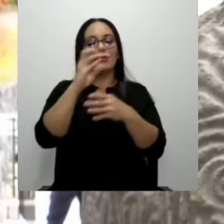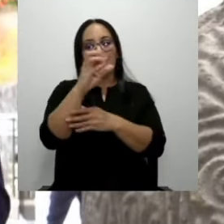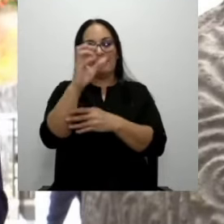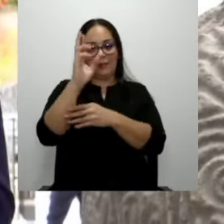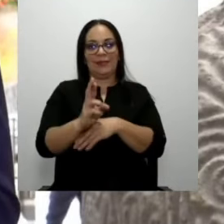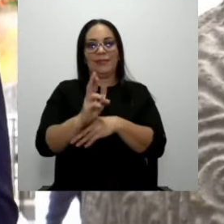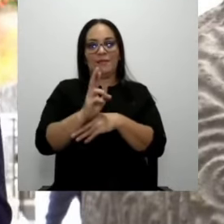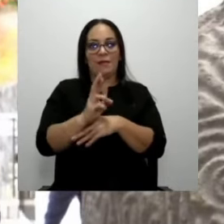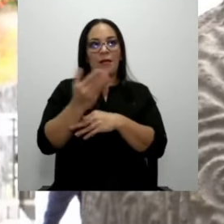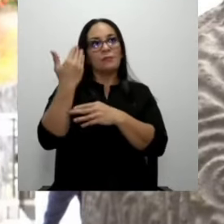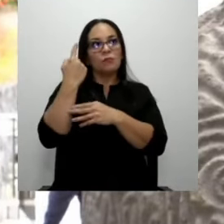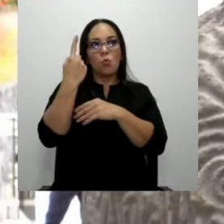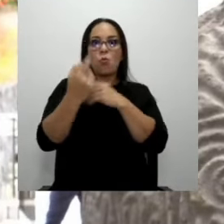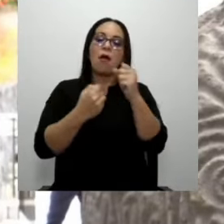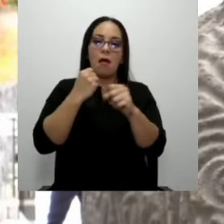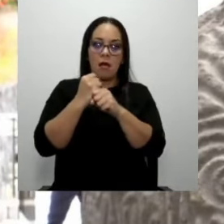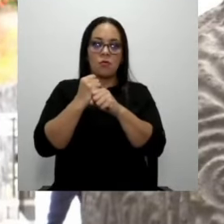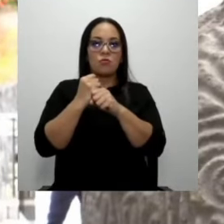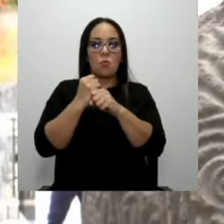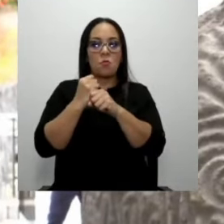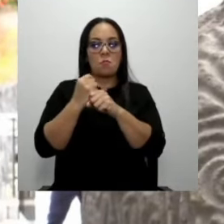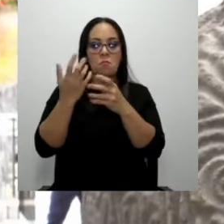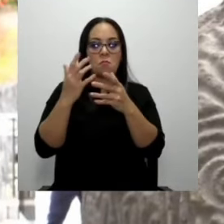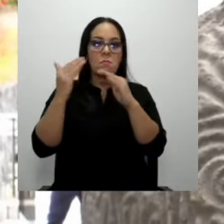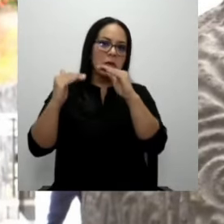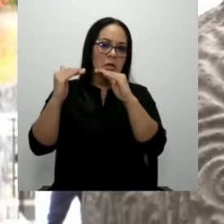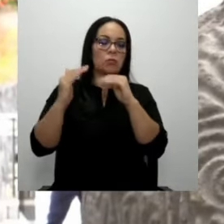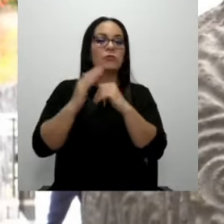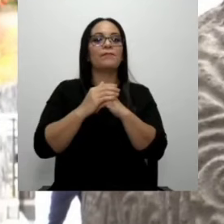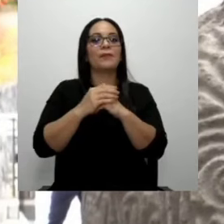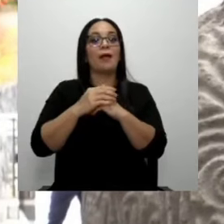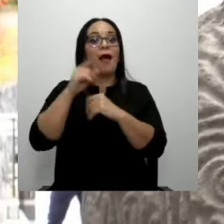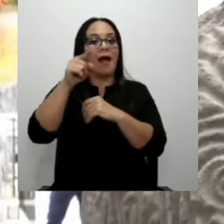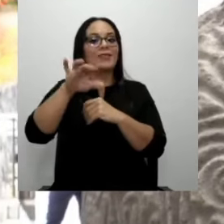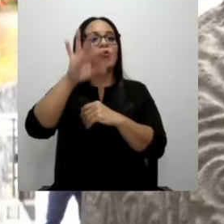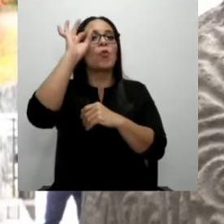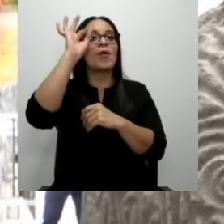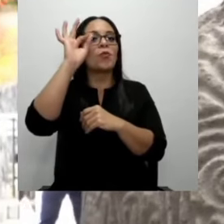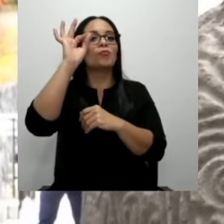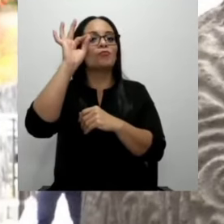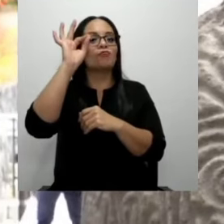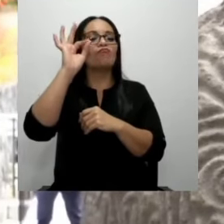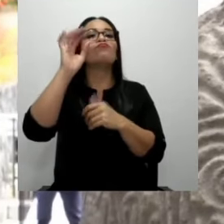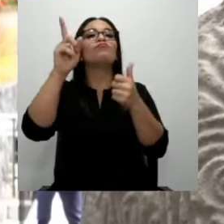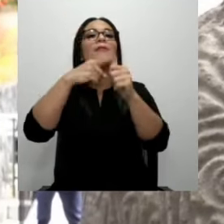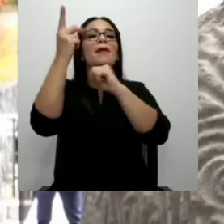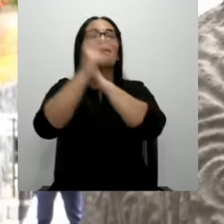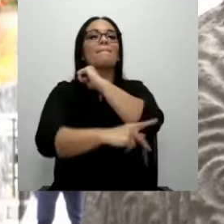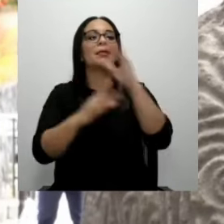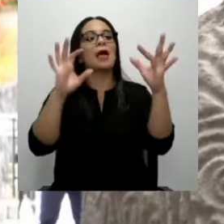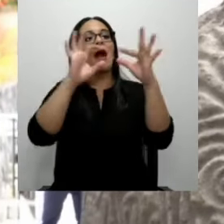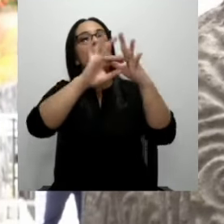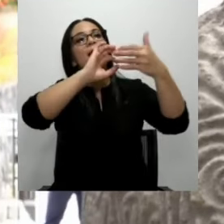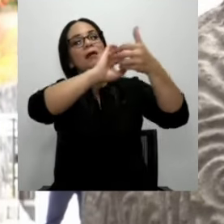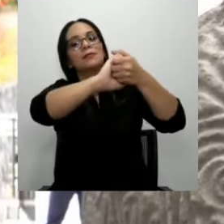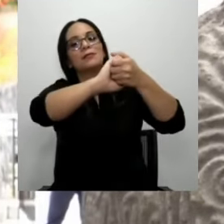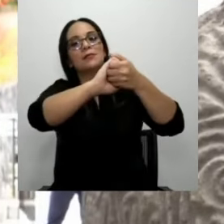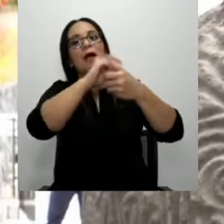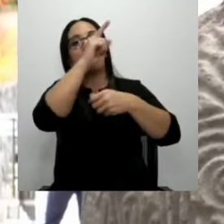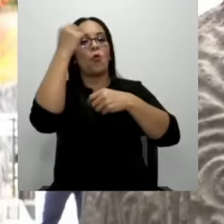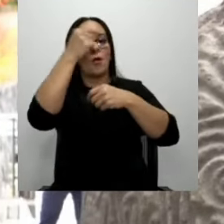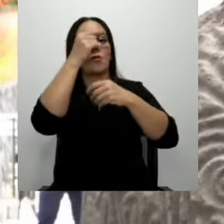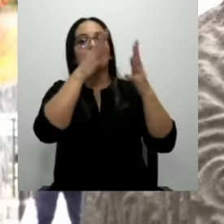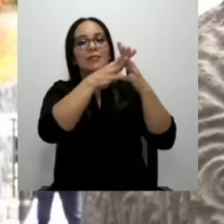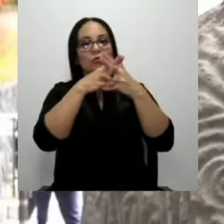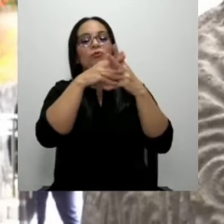poco menos de un año fue seleccionado como el primer país que establece esta alianza con el gobierno de los Estados Unidos